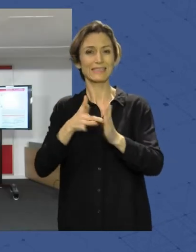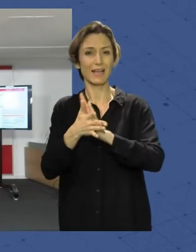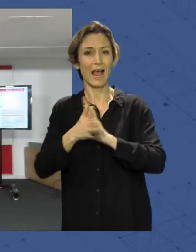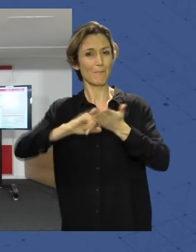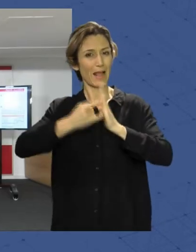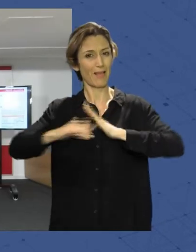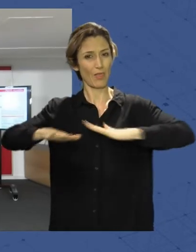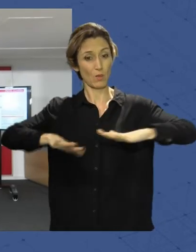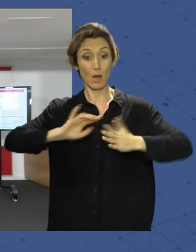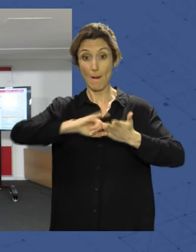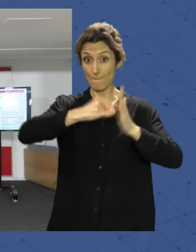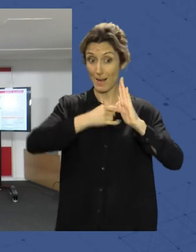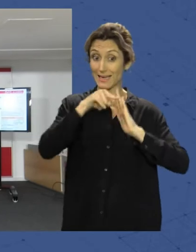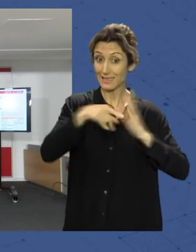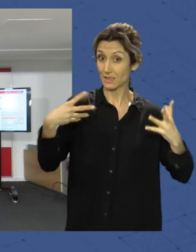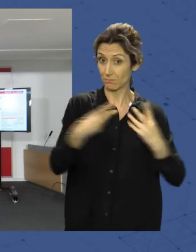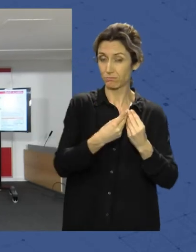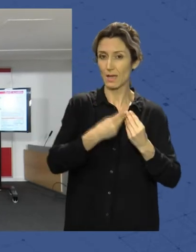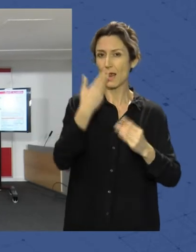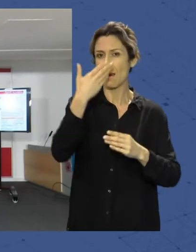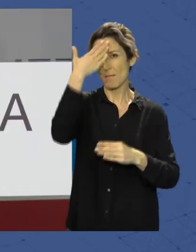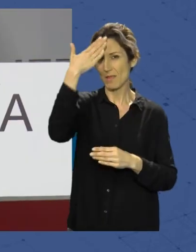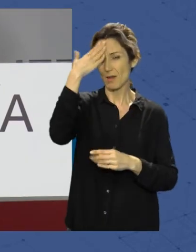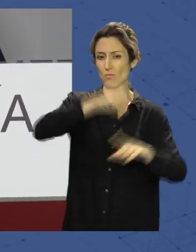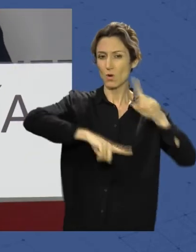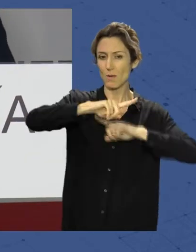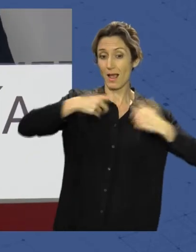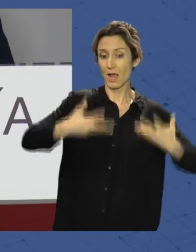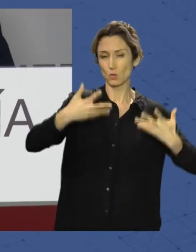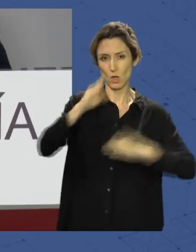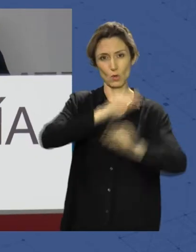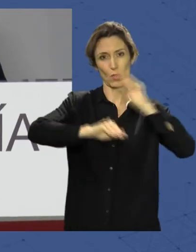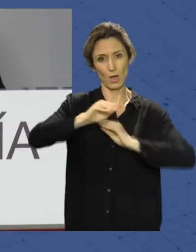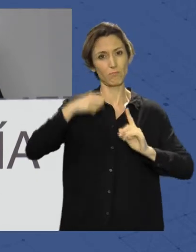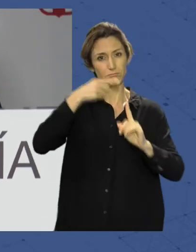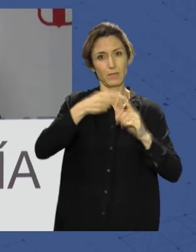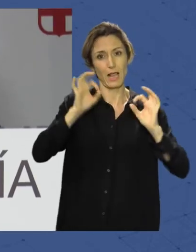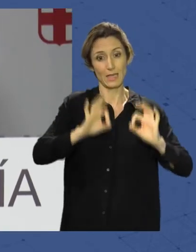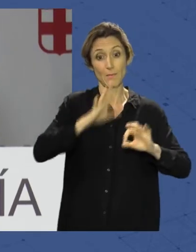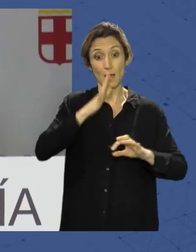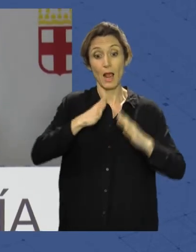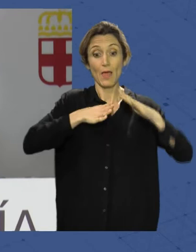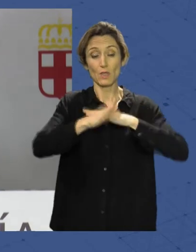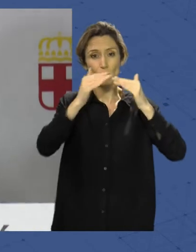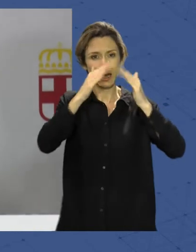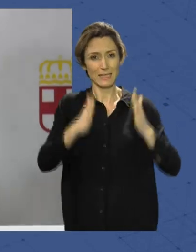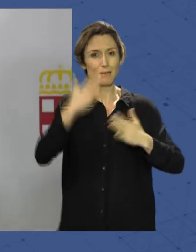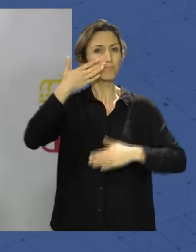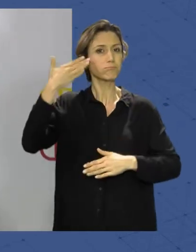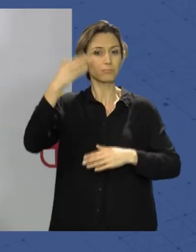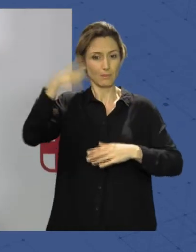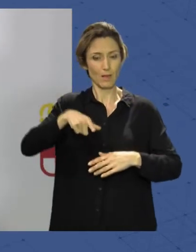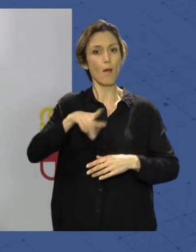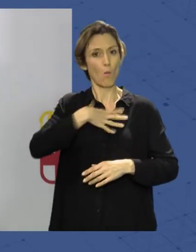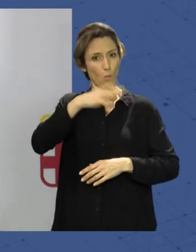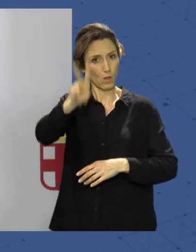plan se espera solucionar algunos de los principales problemas actuales en torno a la vivienda, como el acceso a un hogar en condiciones dignas y asequibles,